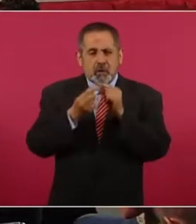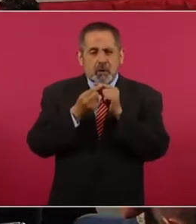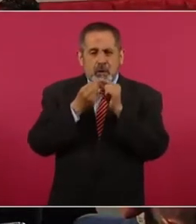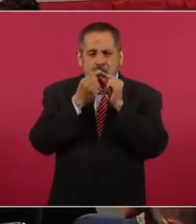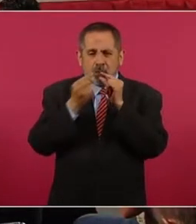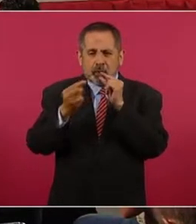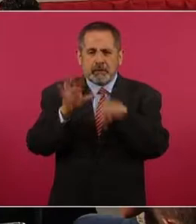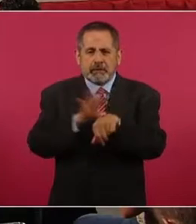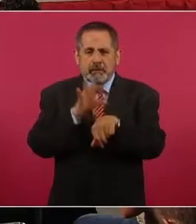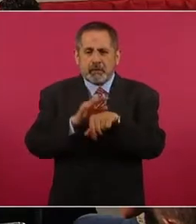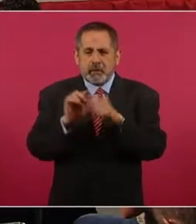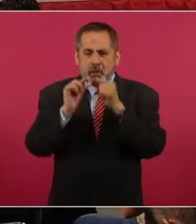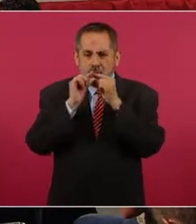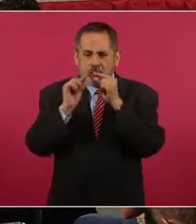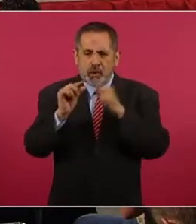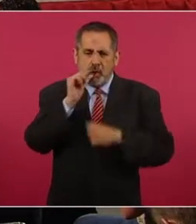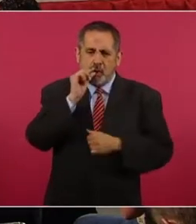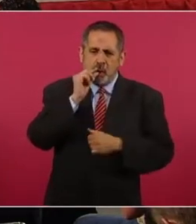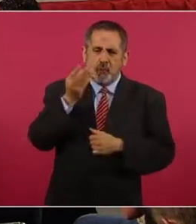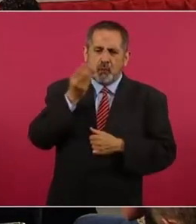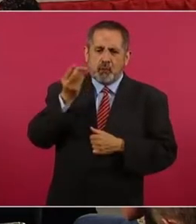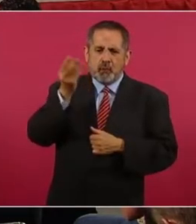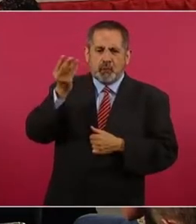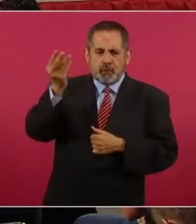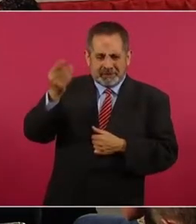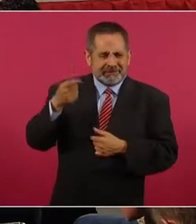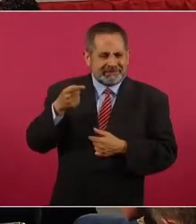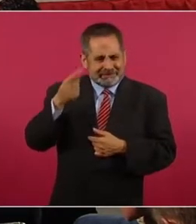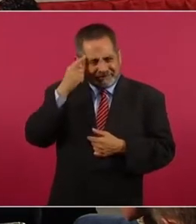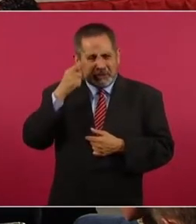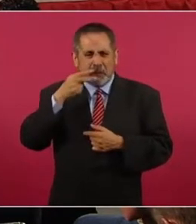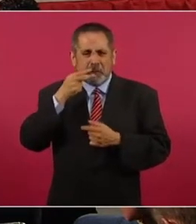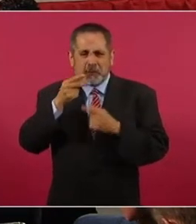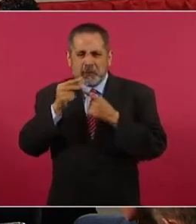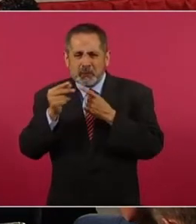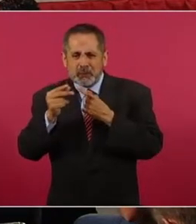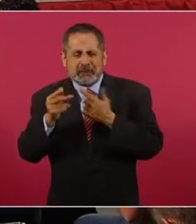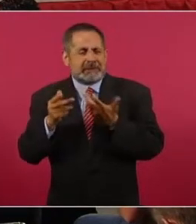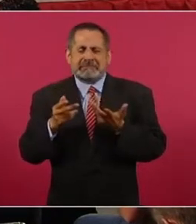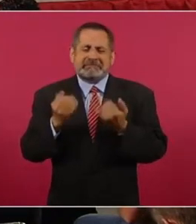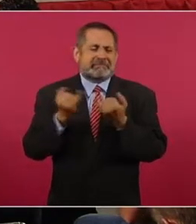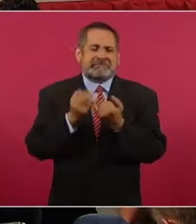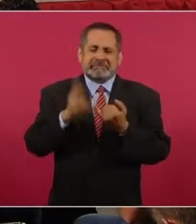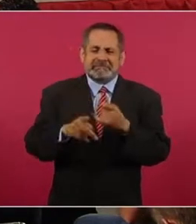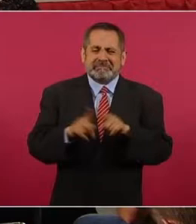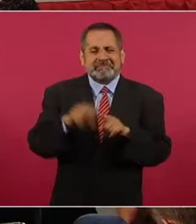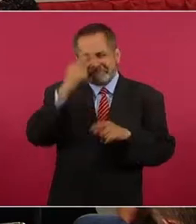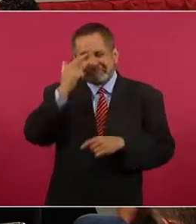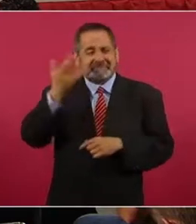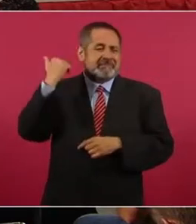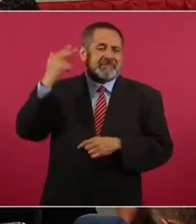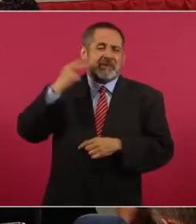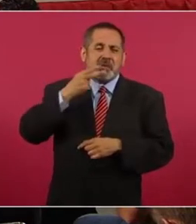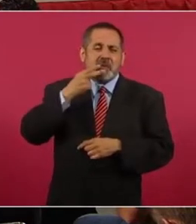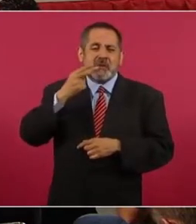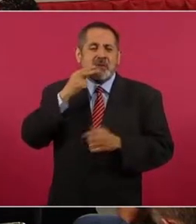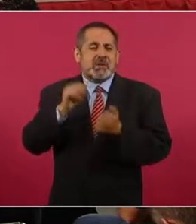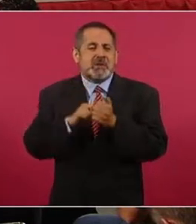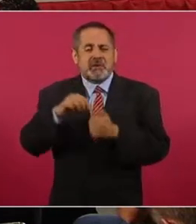y los cigarrillos electrónicos, igual que en su momento fueron los cigarrillos mentolados, los cigarrillos